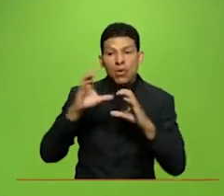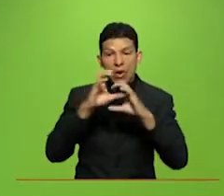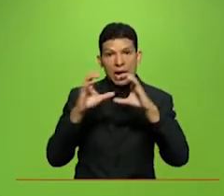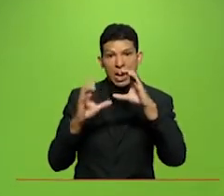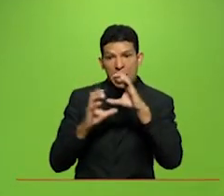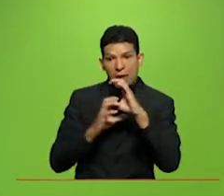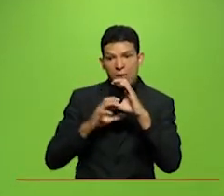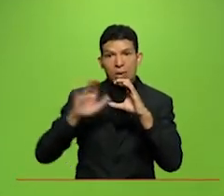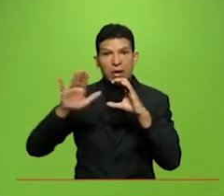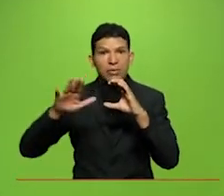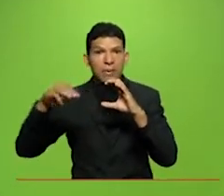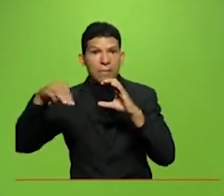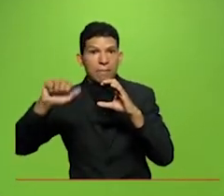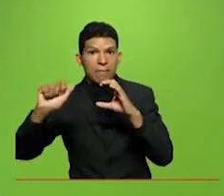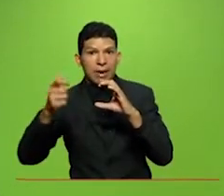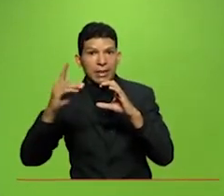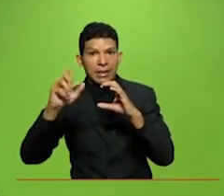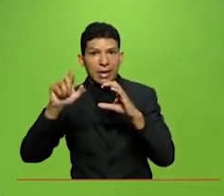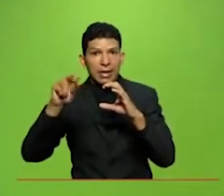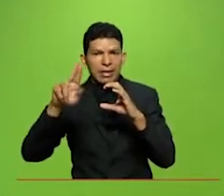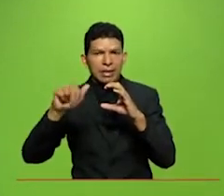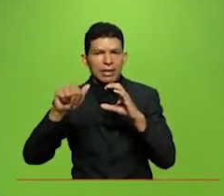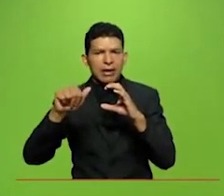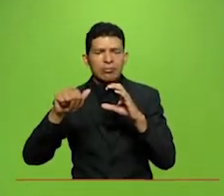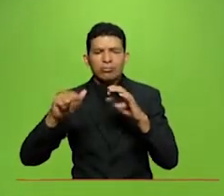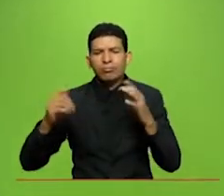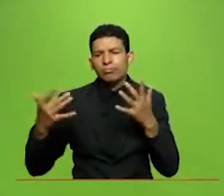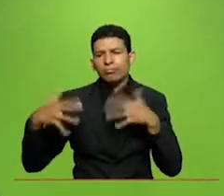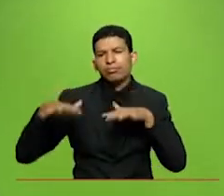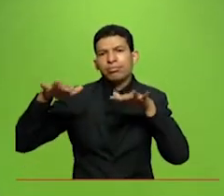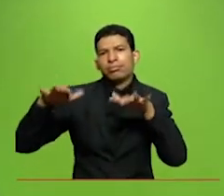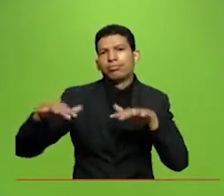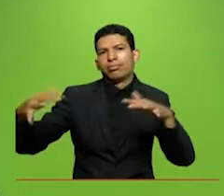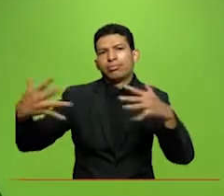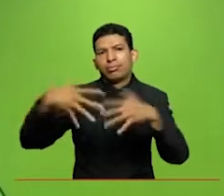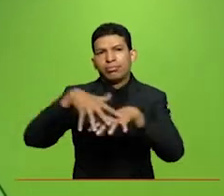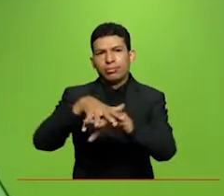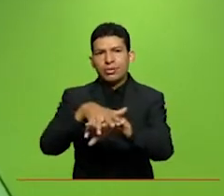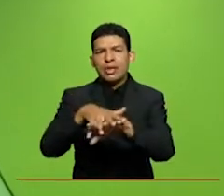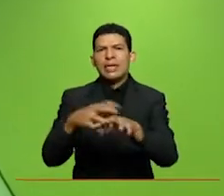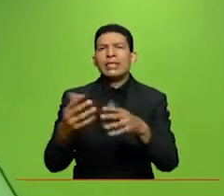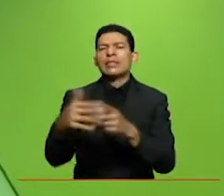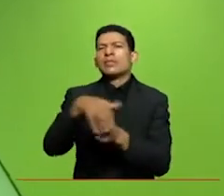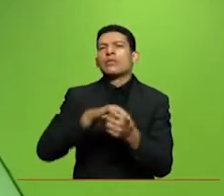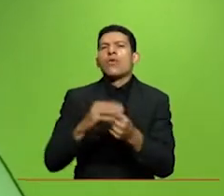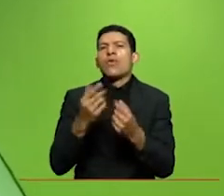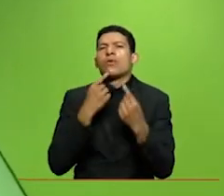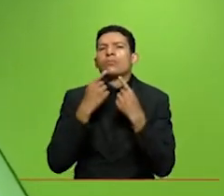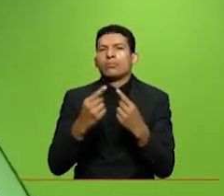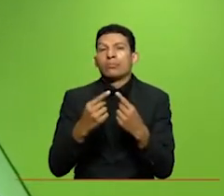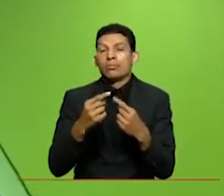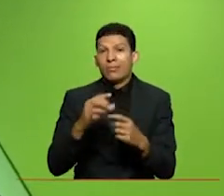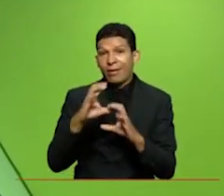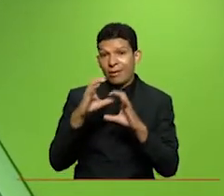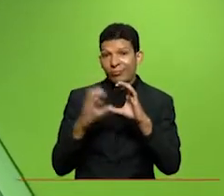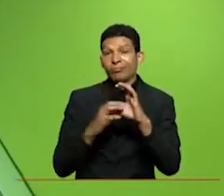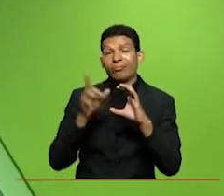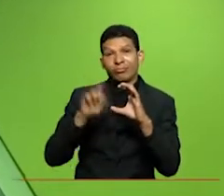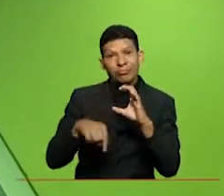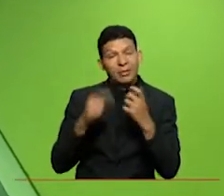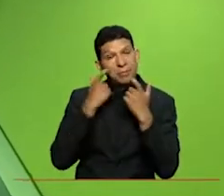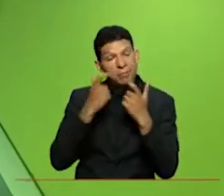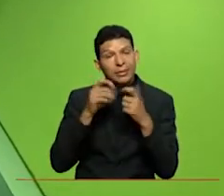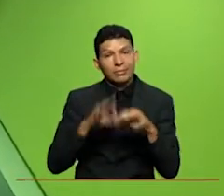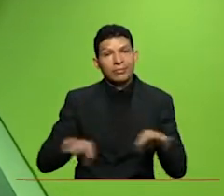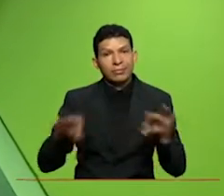como uno podría referirse a la situación pues tanto de allá como de acá porque al fin y al cabo pues el cauca también es muy